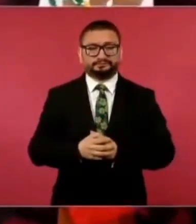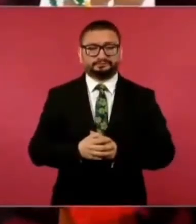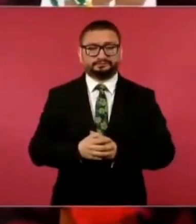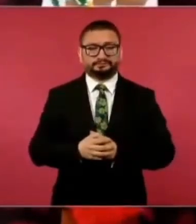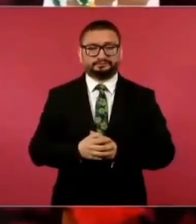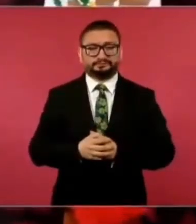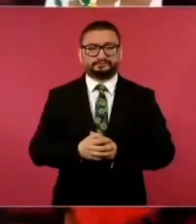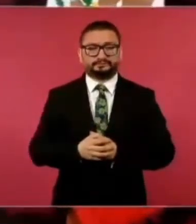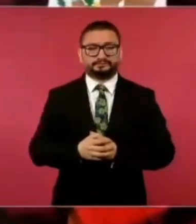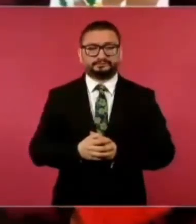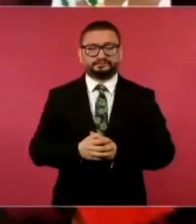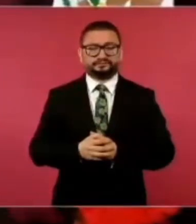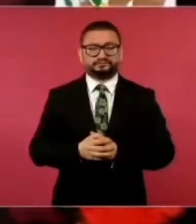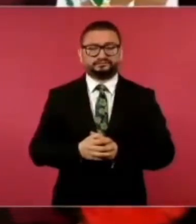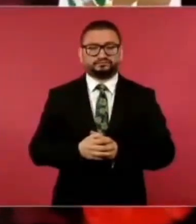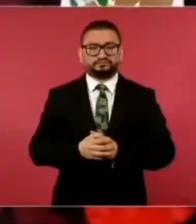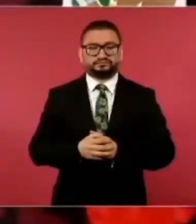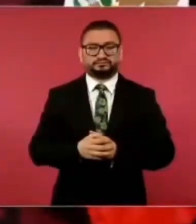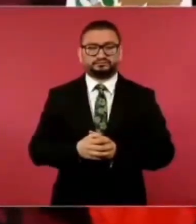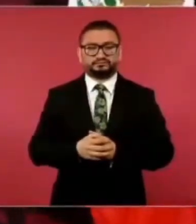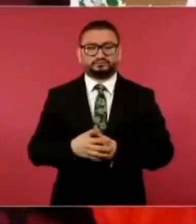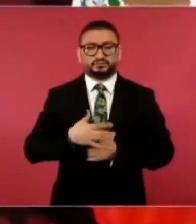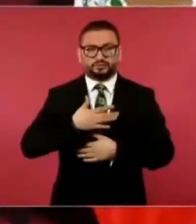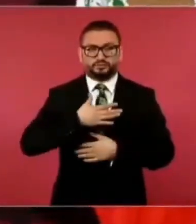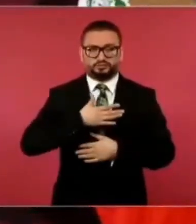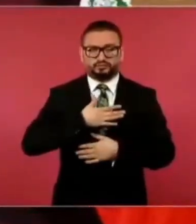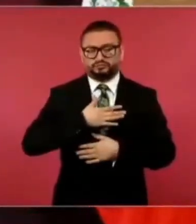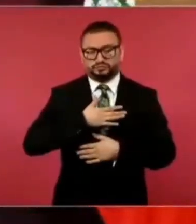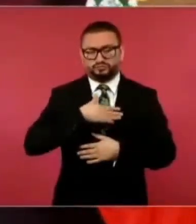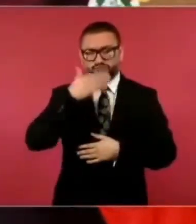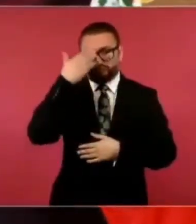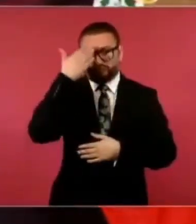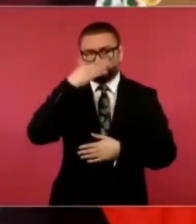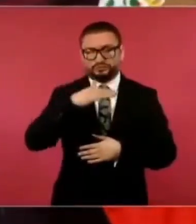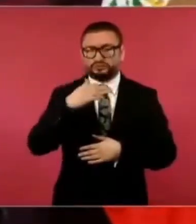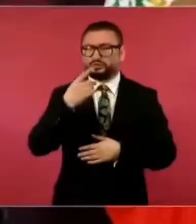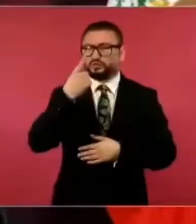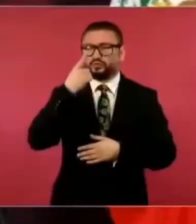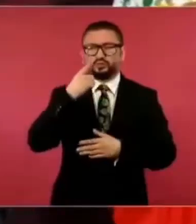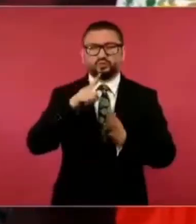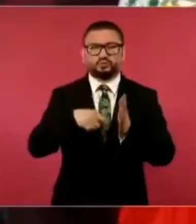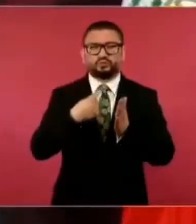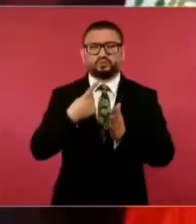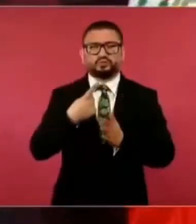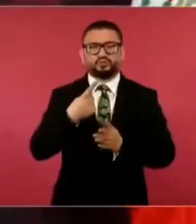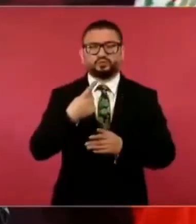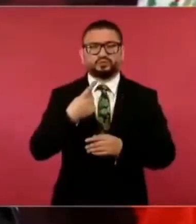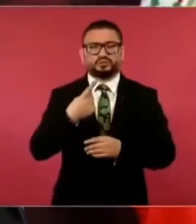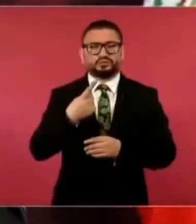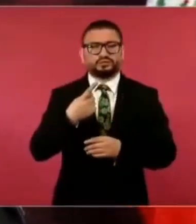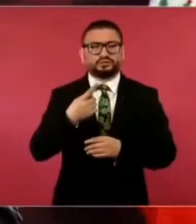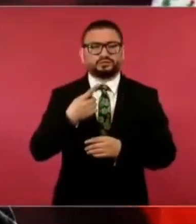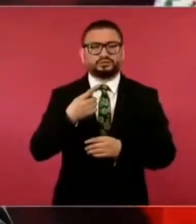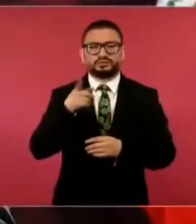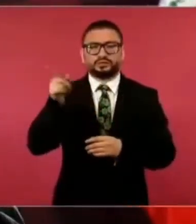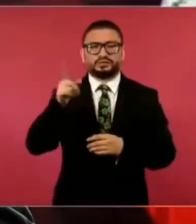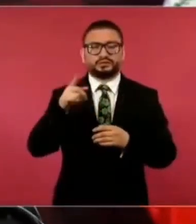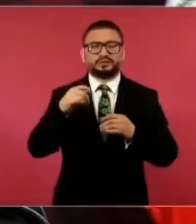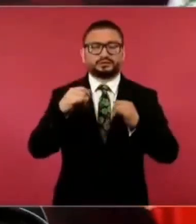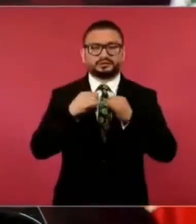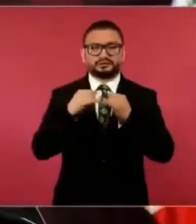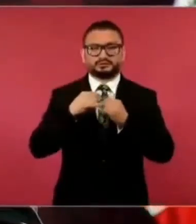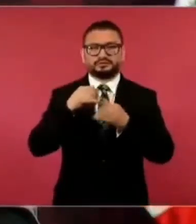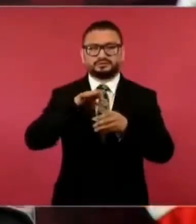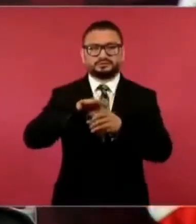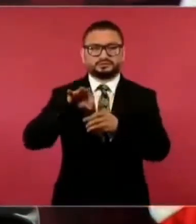Me consta de que en una ocasión en el Instituto Electoral